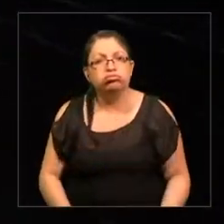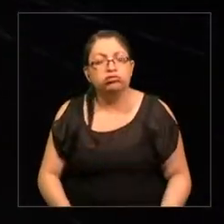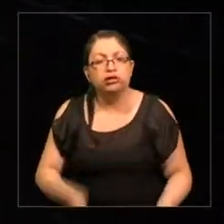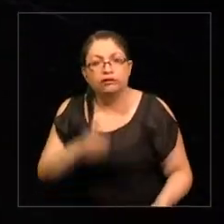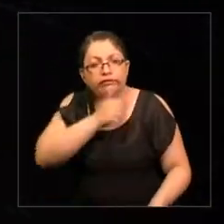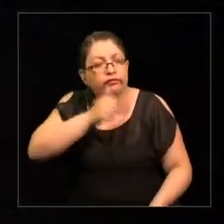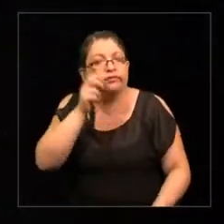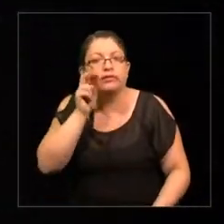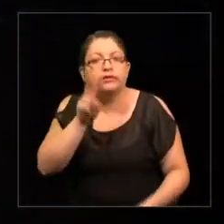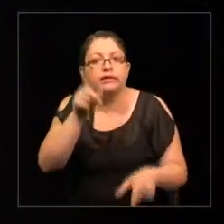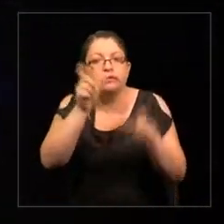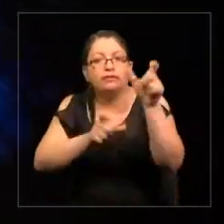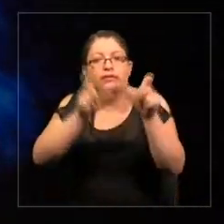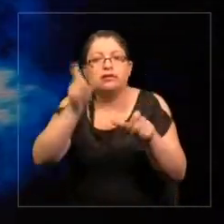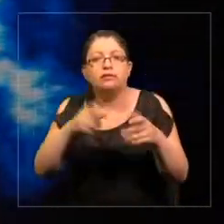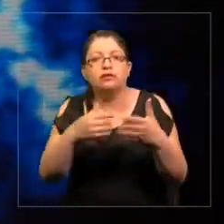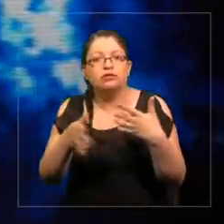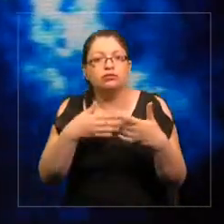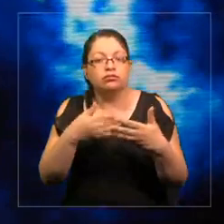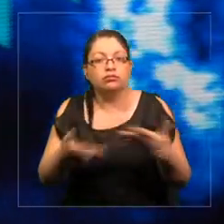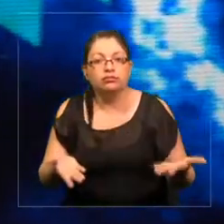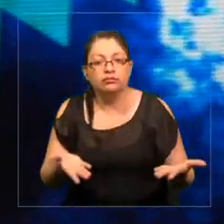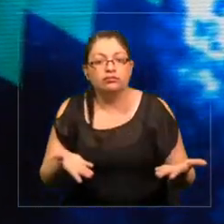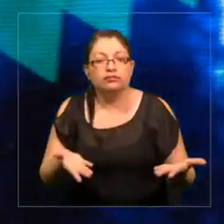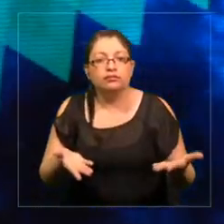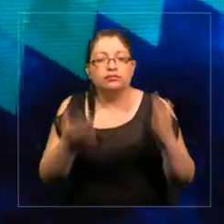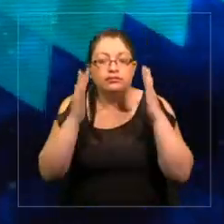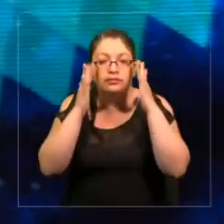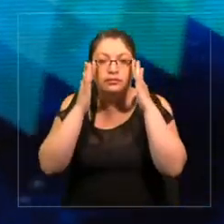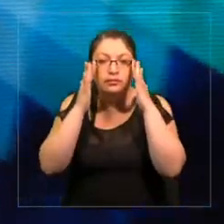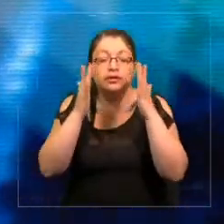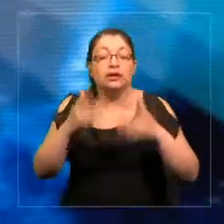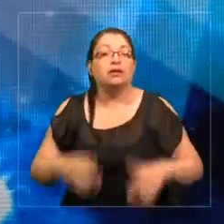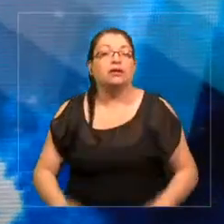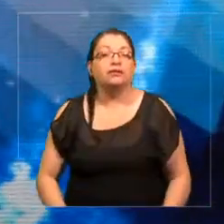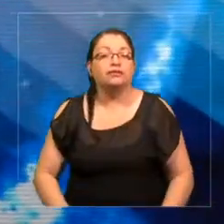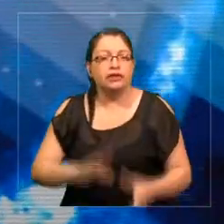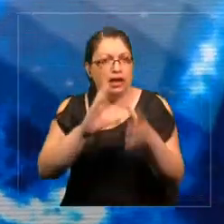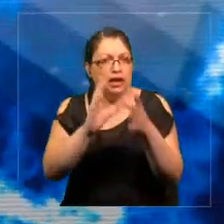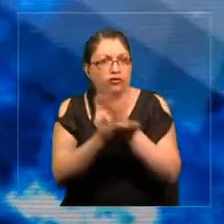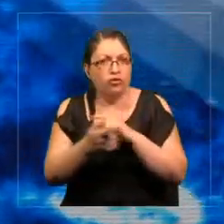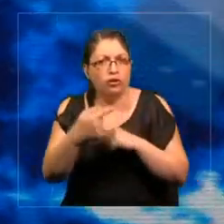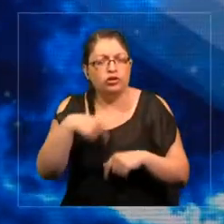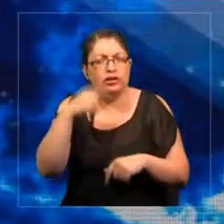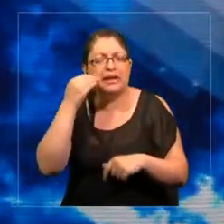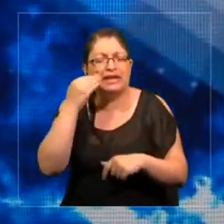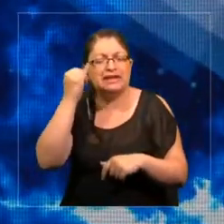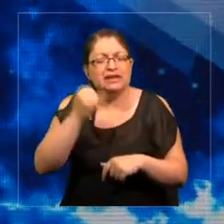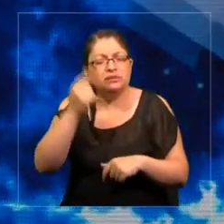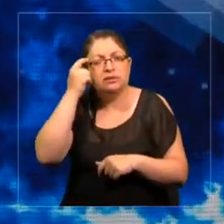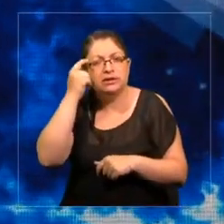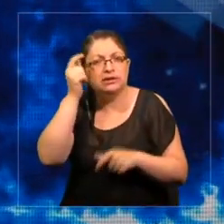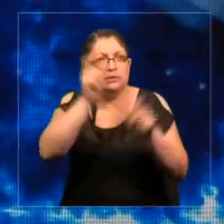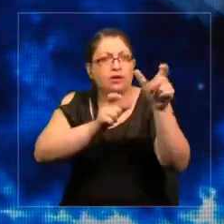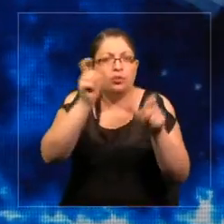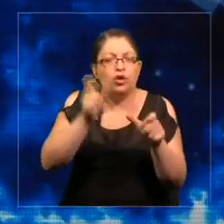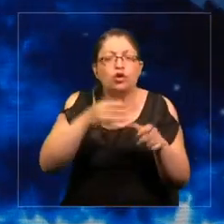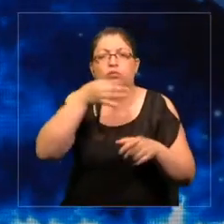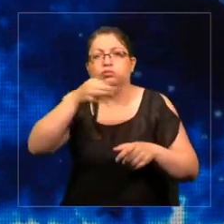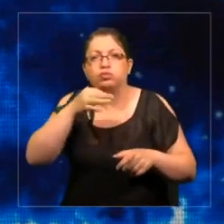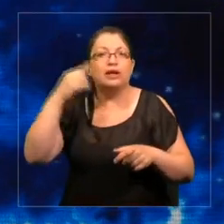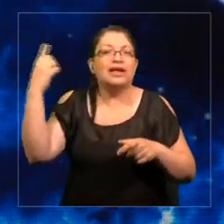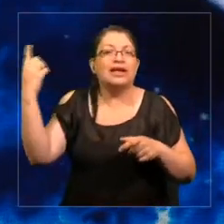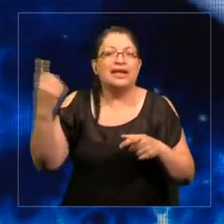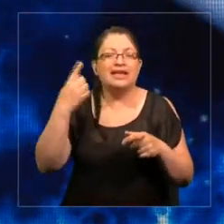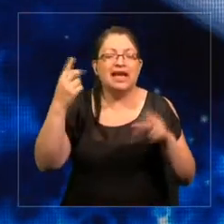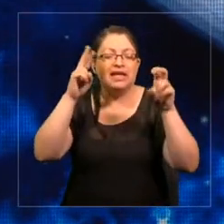personas todavía. La forma usual de la que pensamos en las personas o el discurso general en